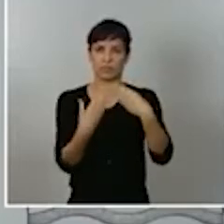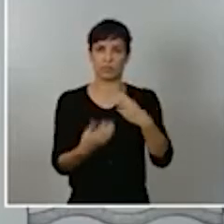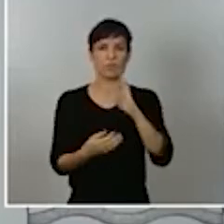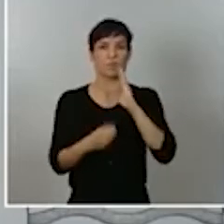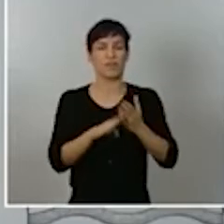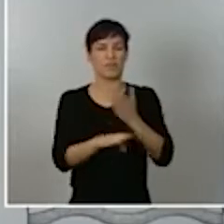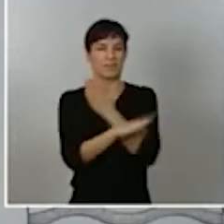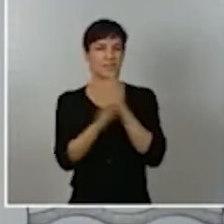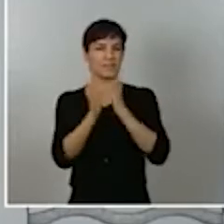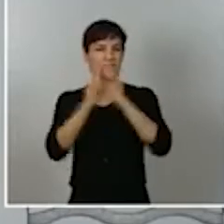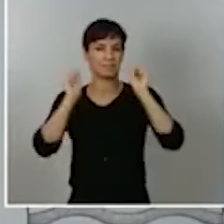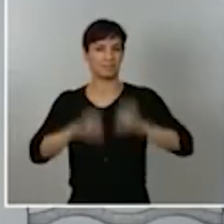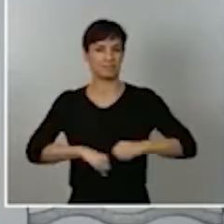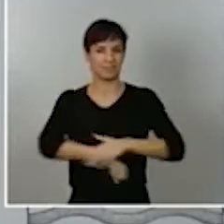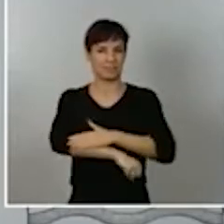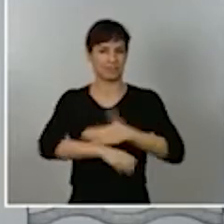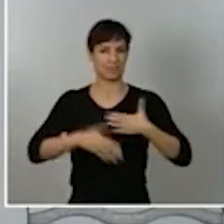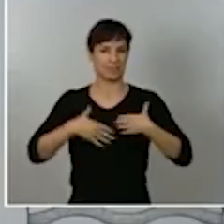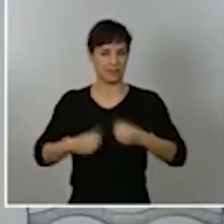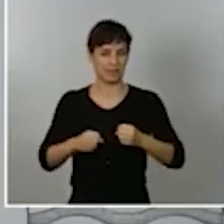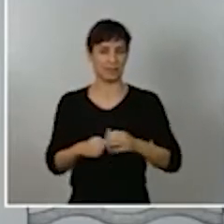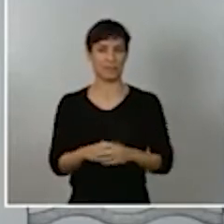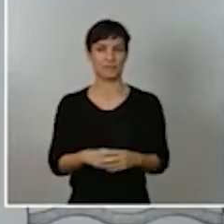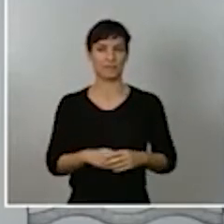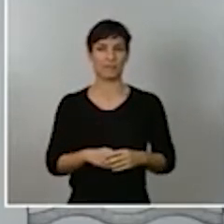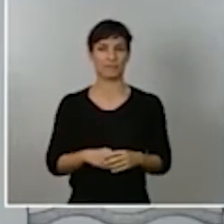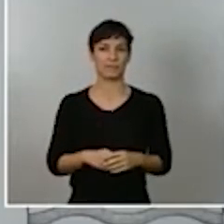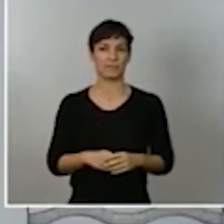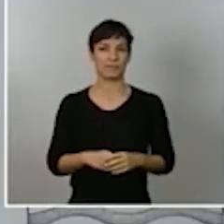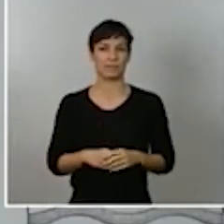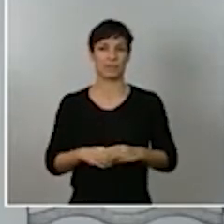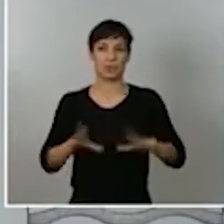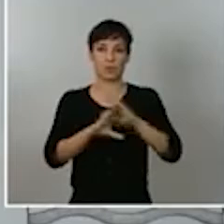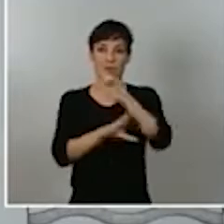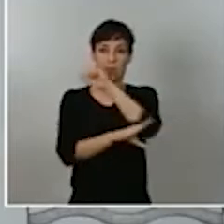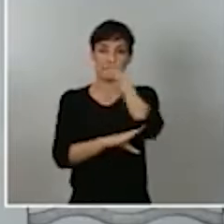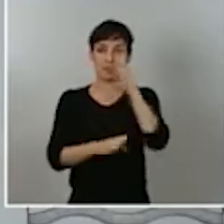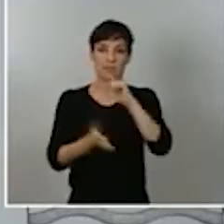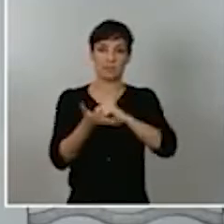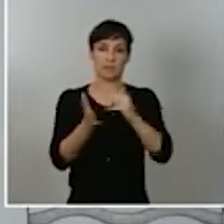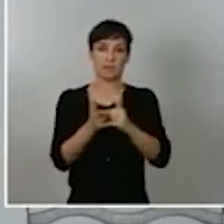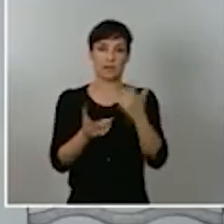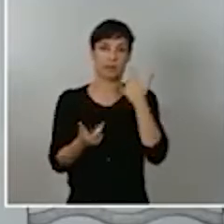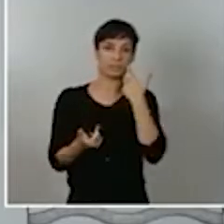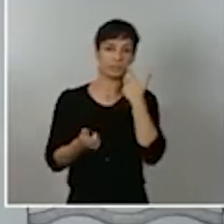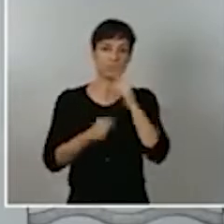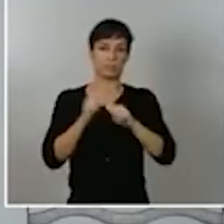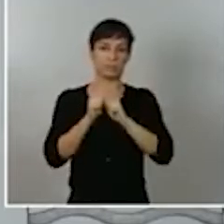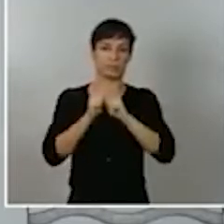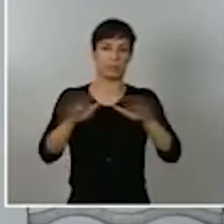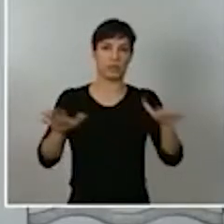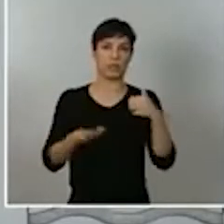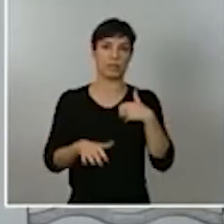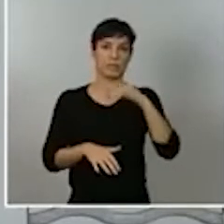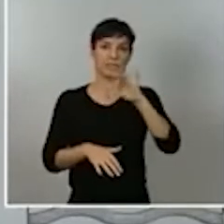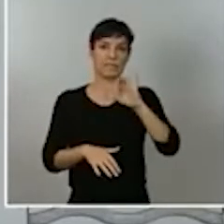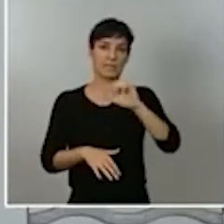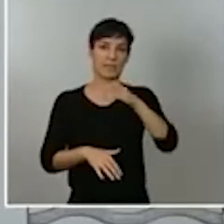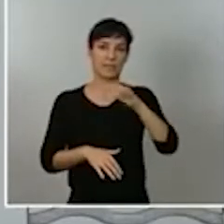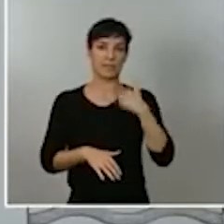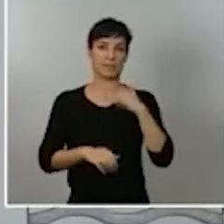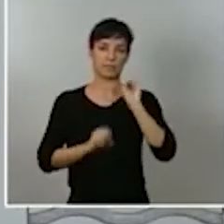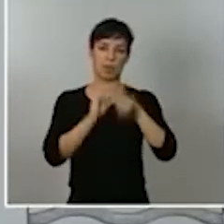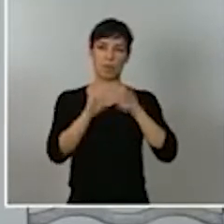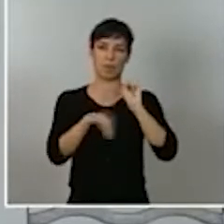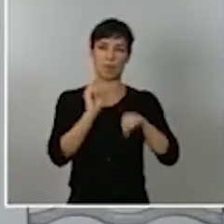por el Ministerio de Sanidad que carga sus datos al sistema de vigilancia epidemiológica y vías. Lo que es cierto es que todas las comunidades